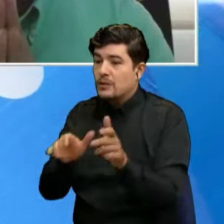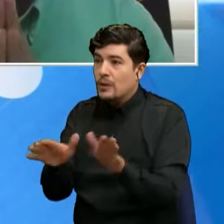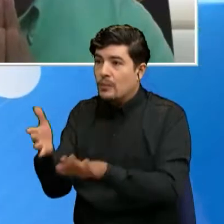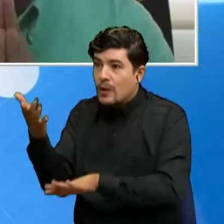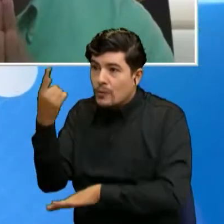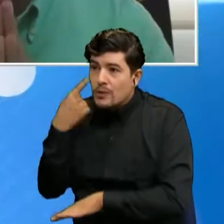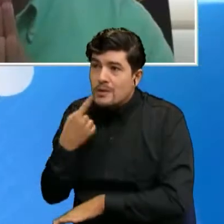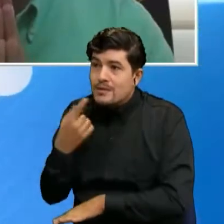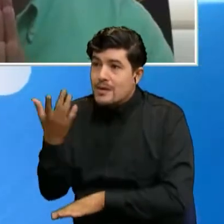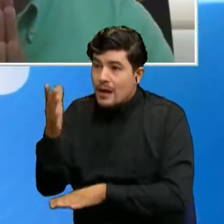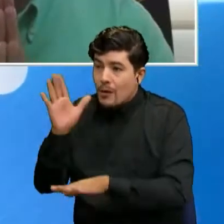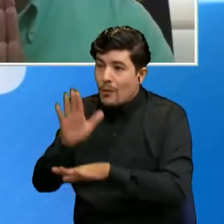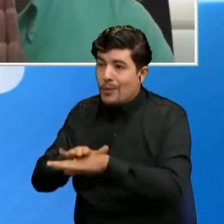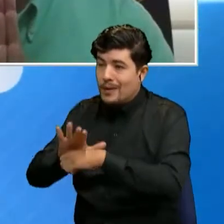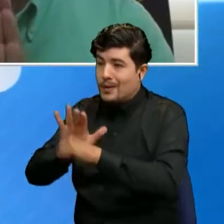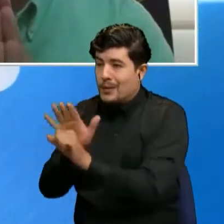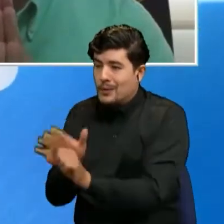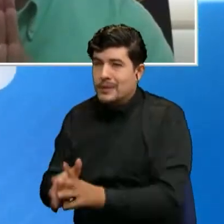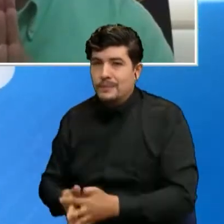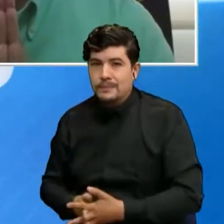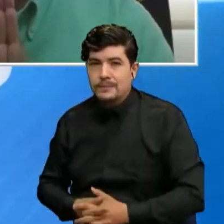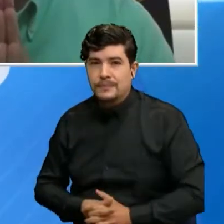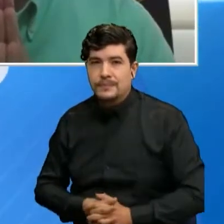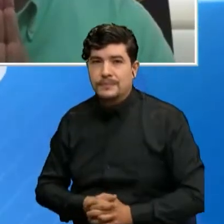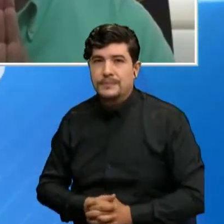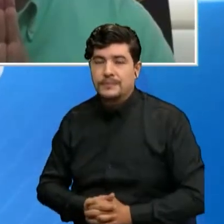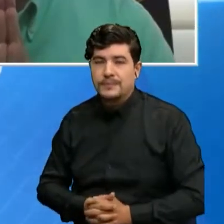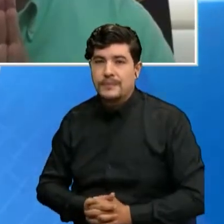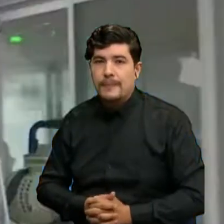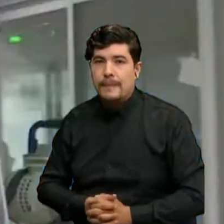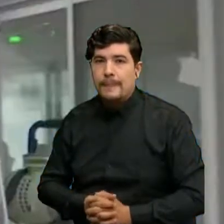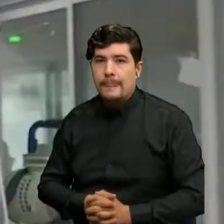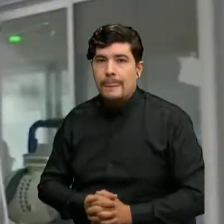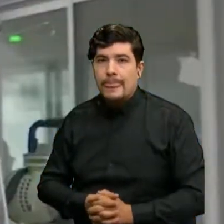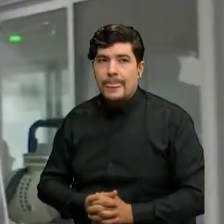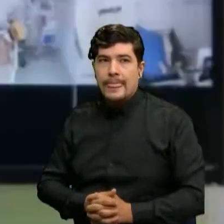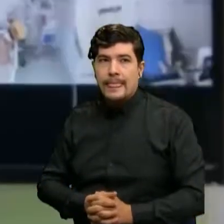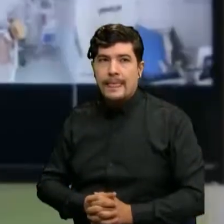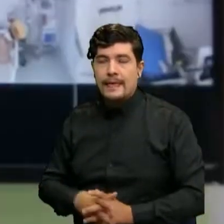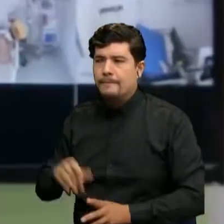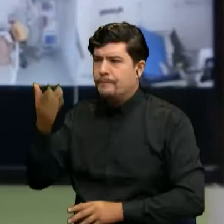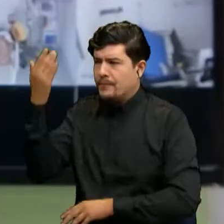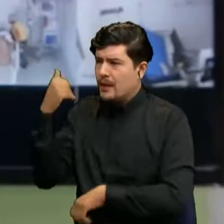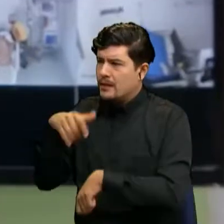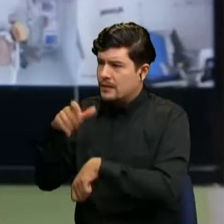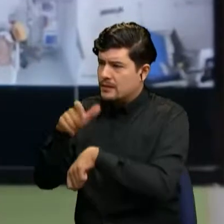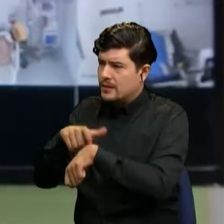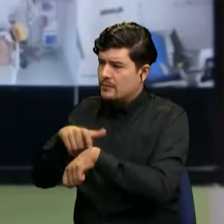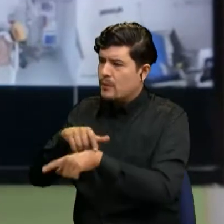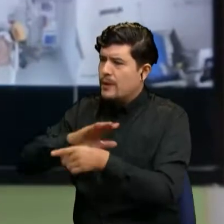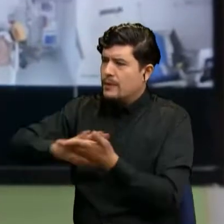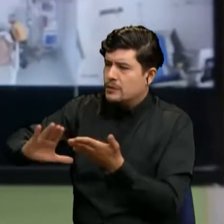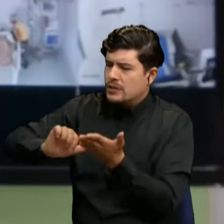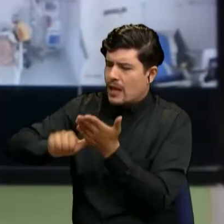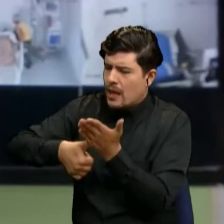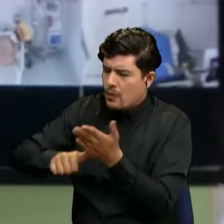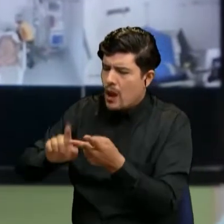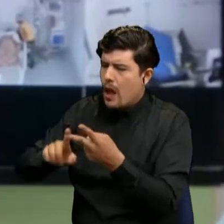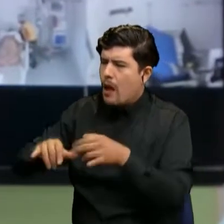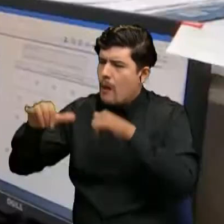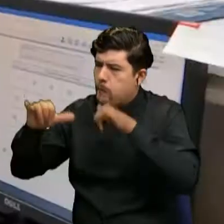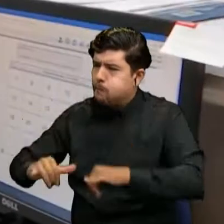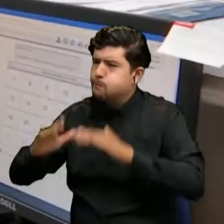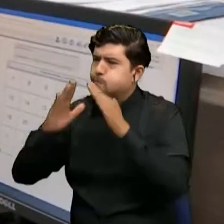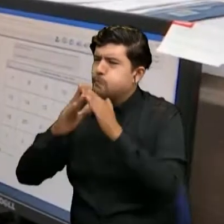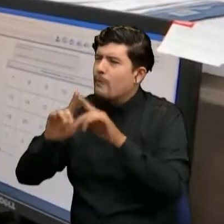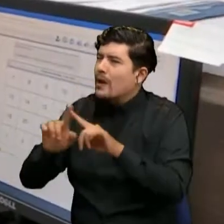perdiendo la batalla contra el COVID-19. En algunos tiempos se adoptaron medidas como el pico y cédula, como el toque de queda, pero